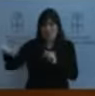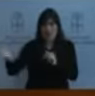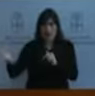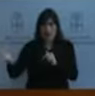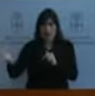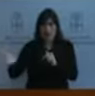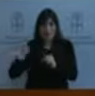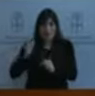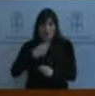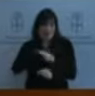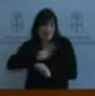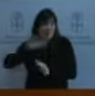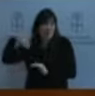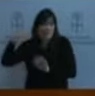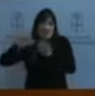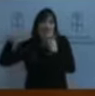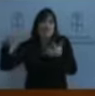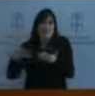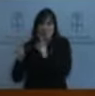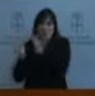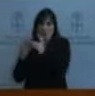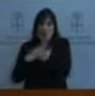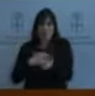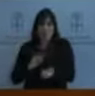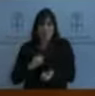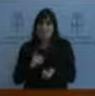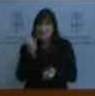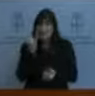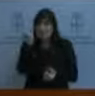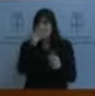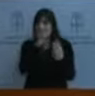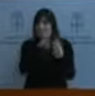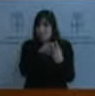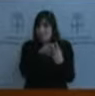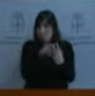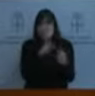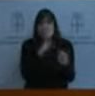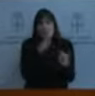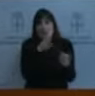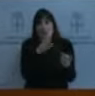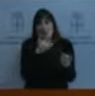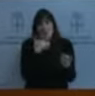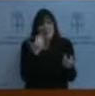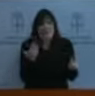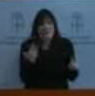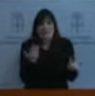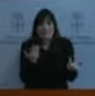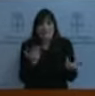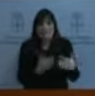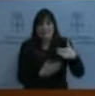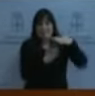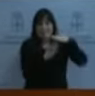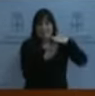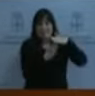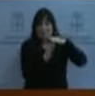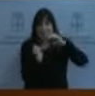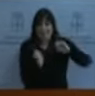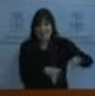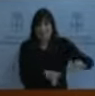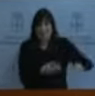Esas fueron dos iniciativas que ahora mismo están prácticamente paradas, señor presidente, y nosotros creemos que hay que reactivarlas. Por tanto,